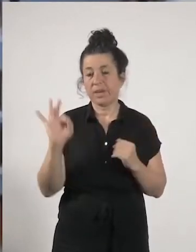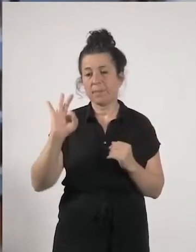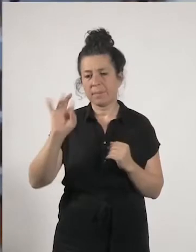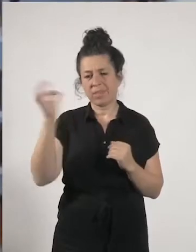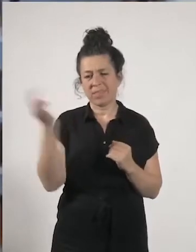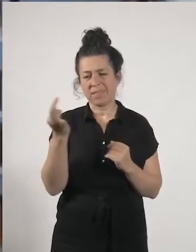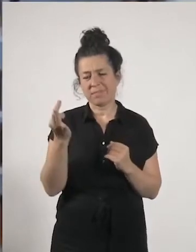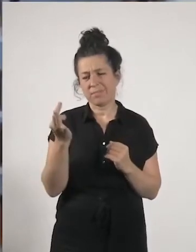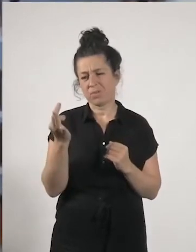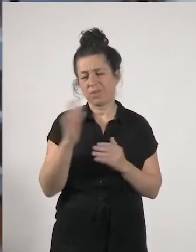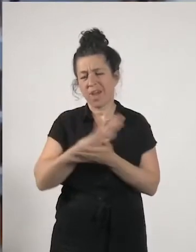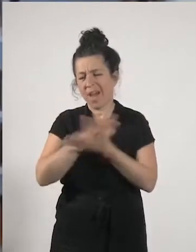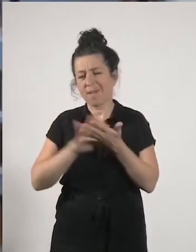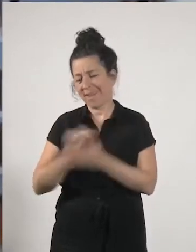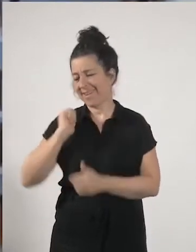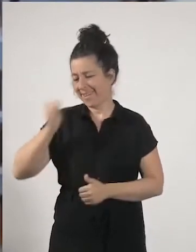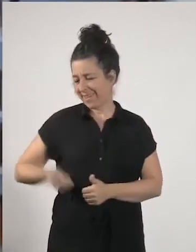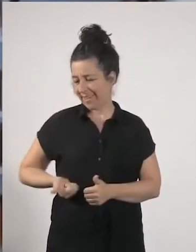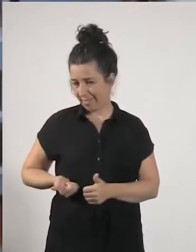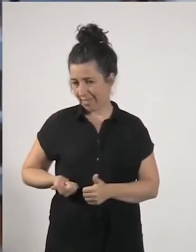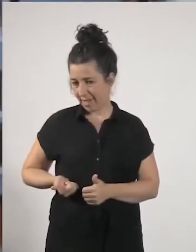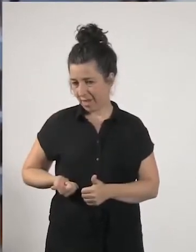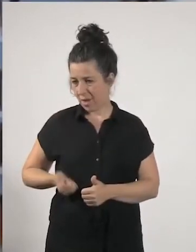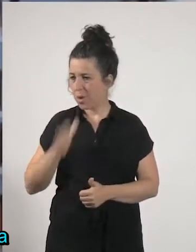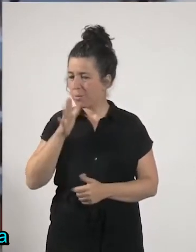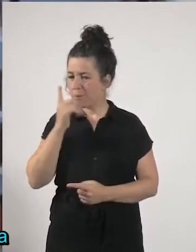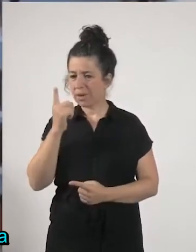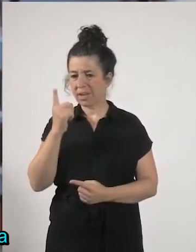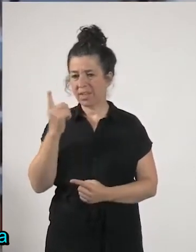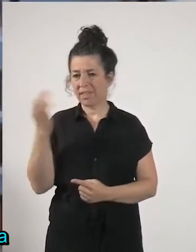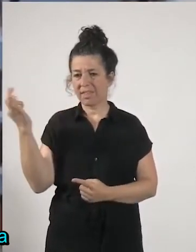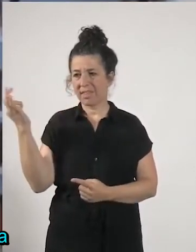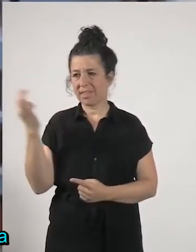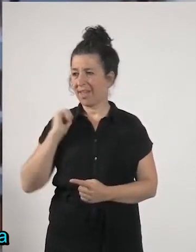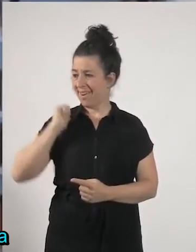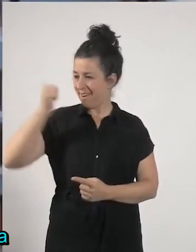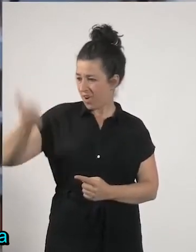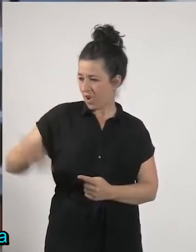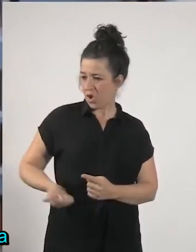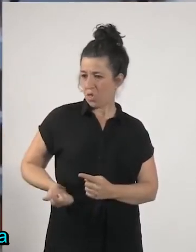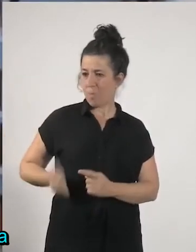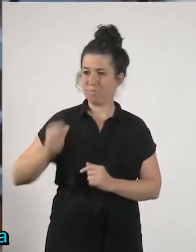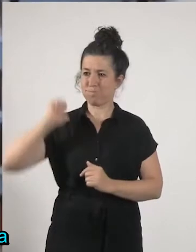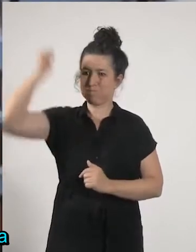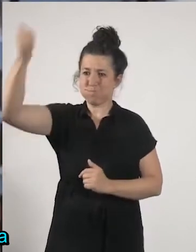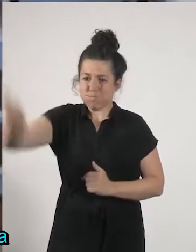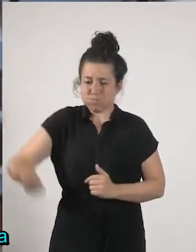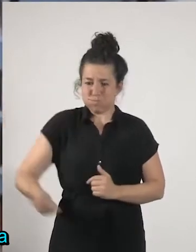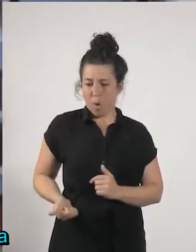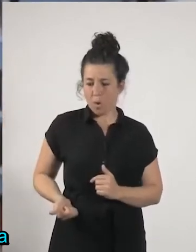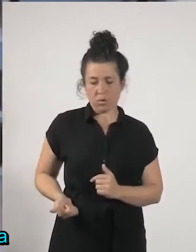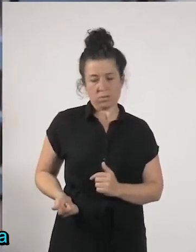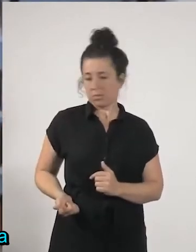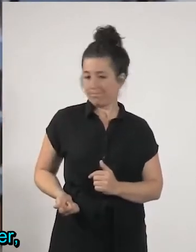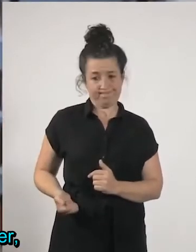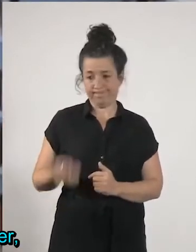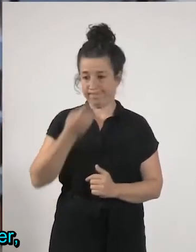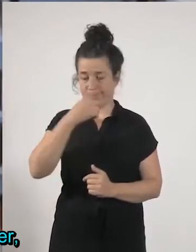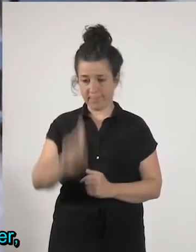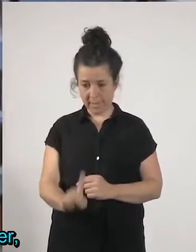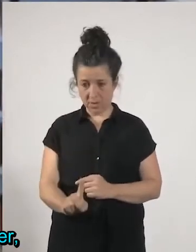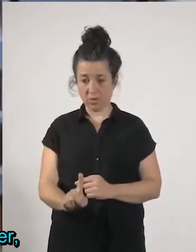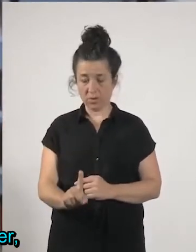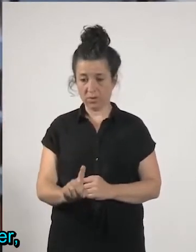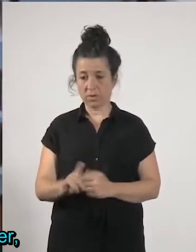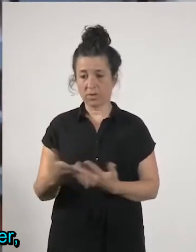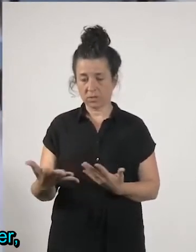acumulación de riqueza pues no es de recibo entonces y en este sentido también ligado con todo este tema de